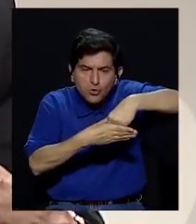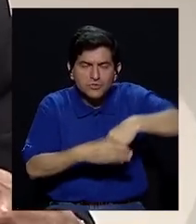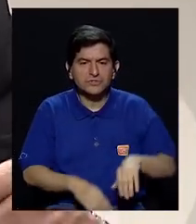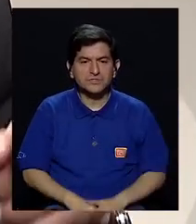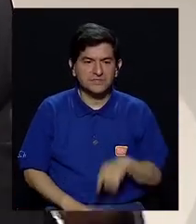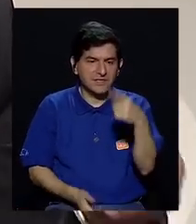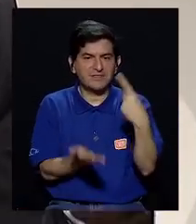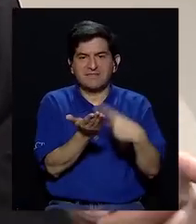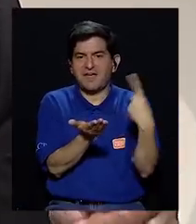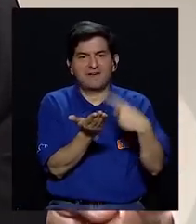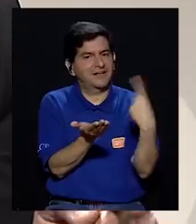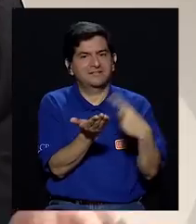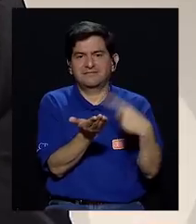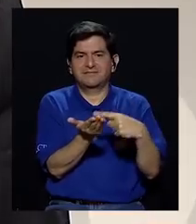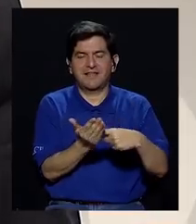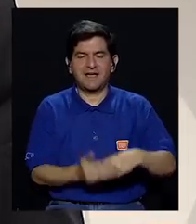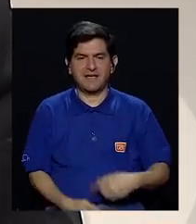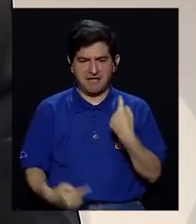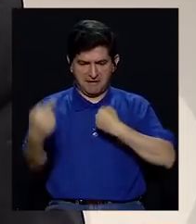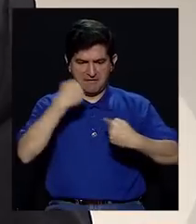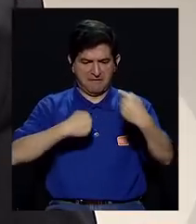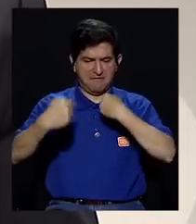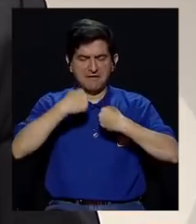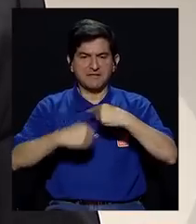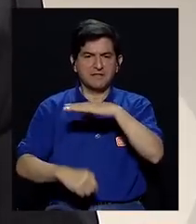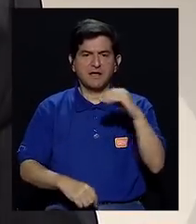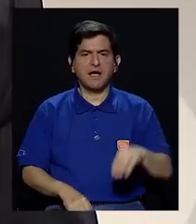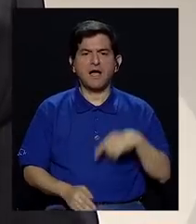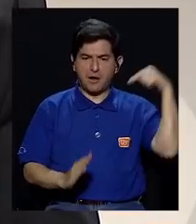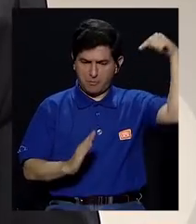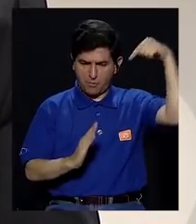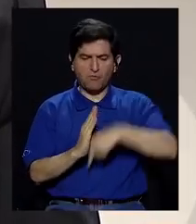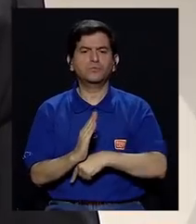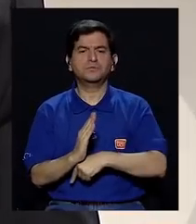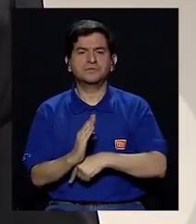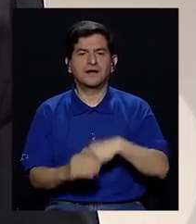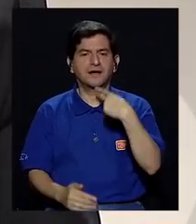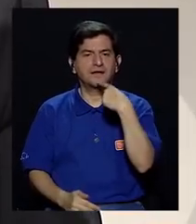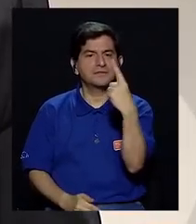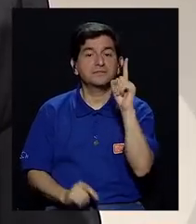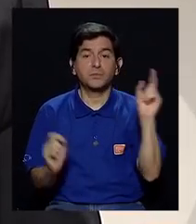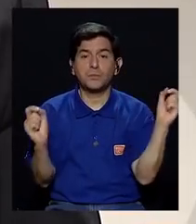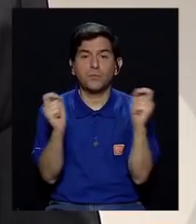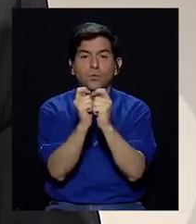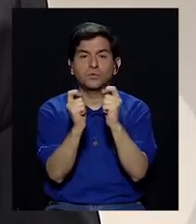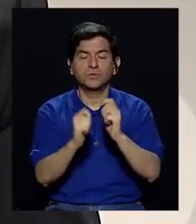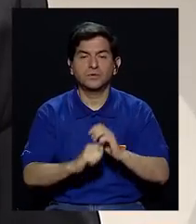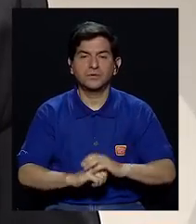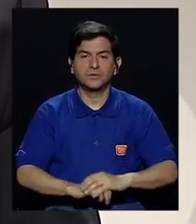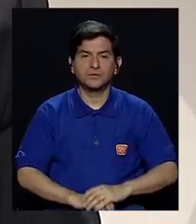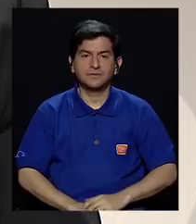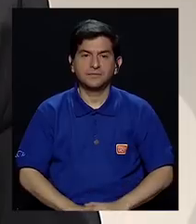tienen que ir a ese debate interno autocrítico y profundo. Quería señalar un aspecto